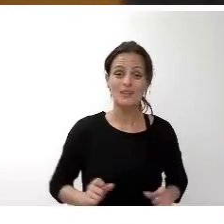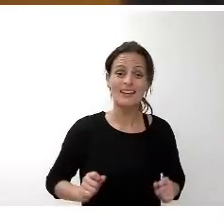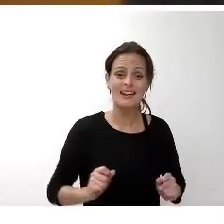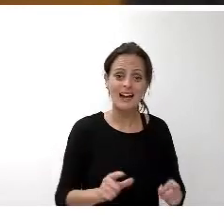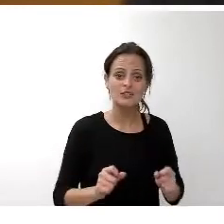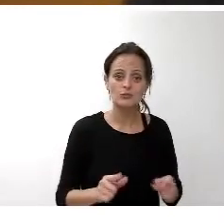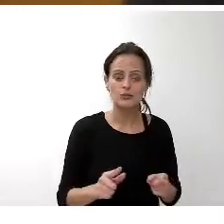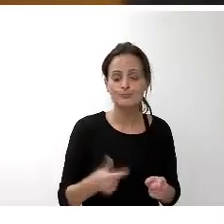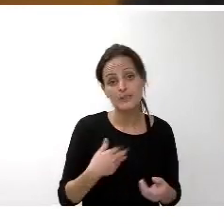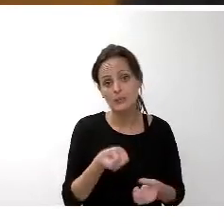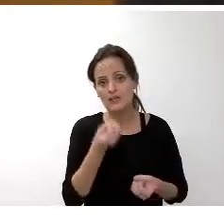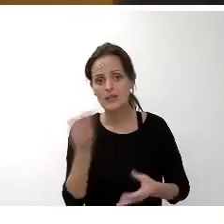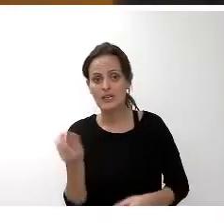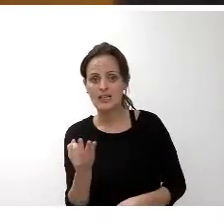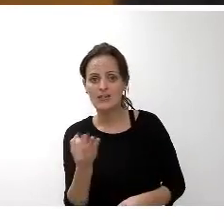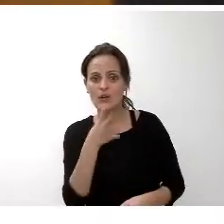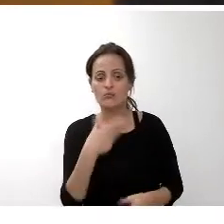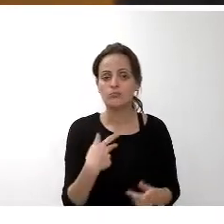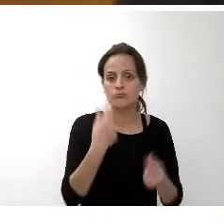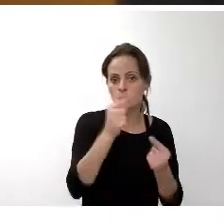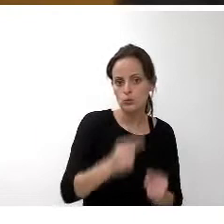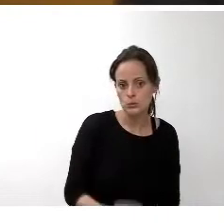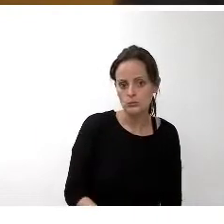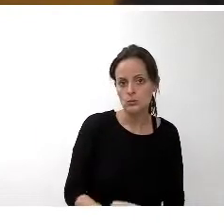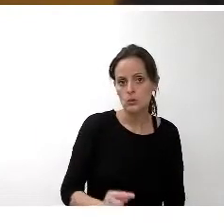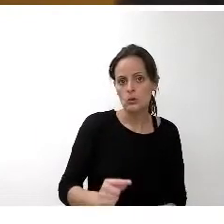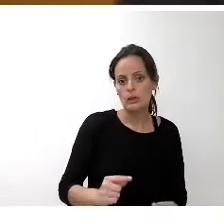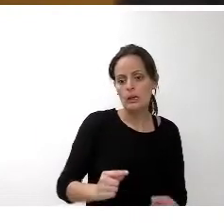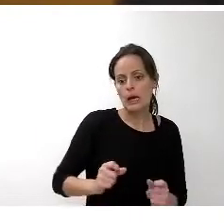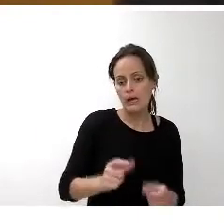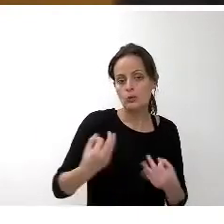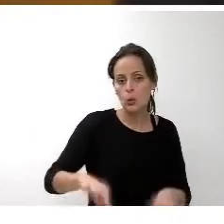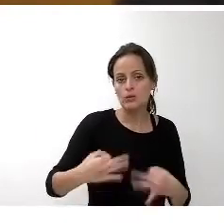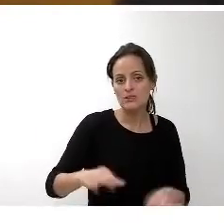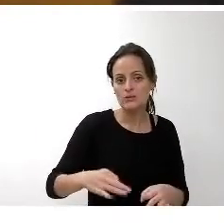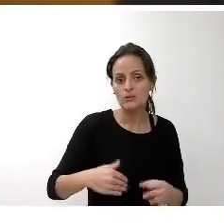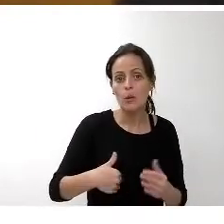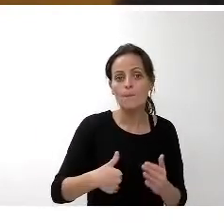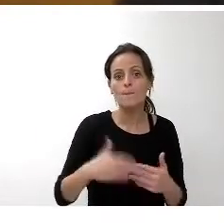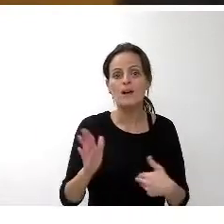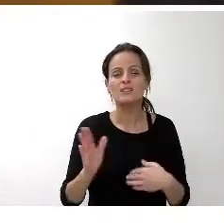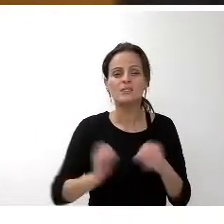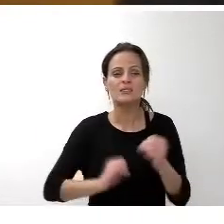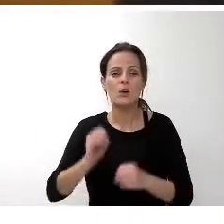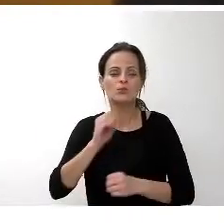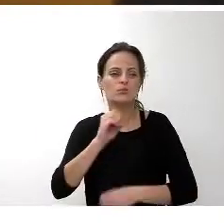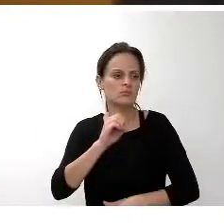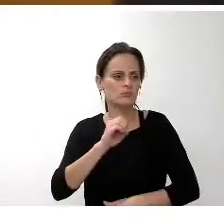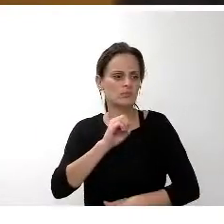manifestar que el presupuesto de gastos corrientes de la corporación crece un 5,2% para el año 2016,